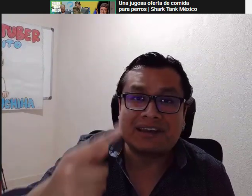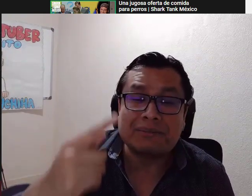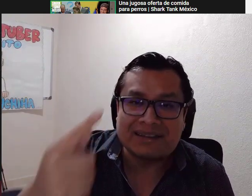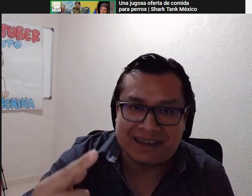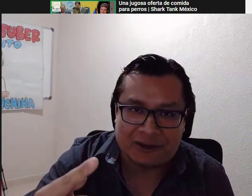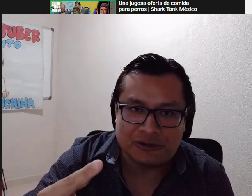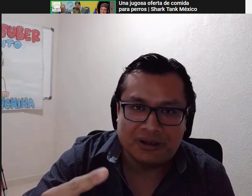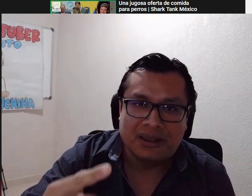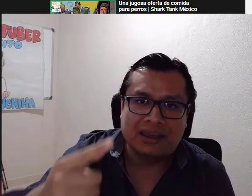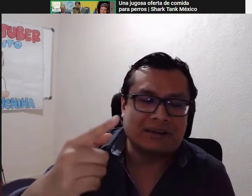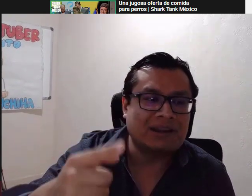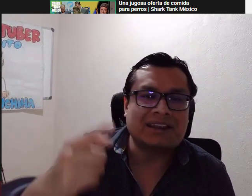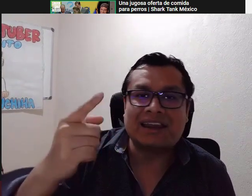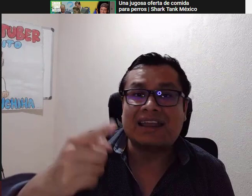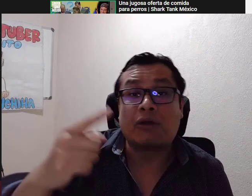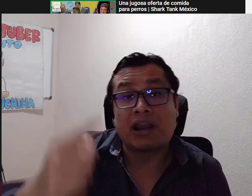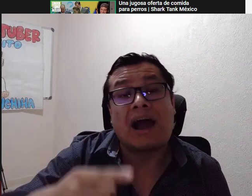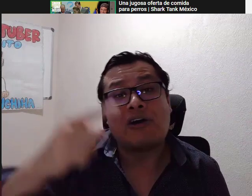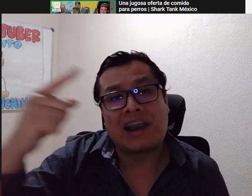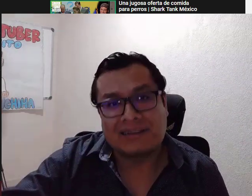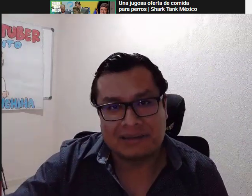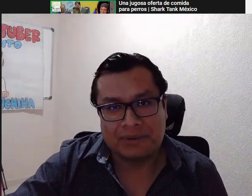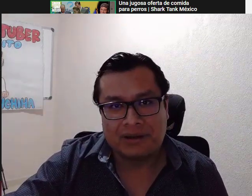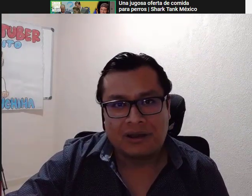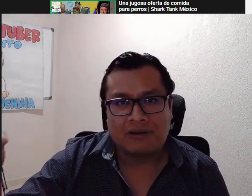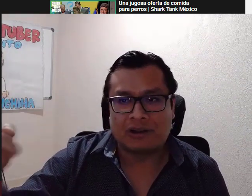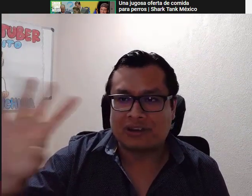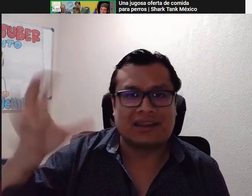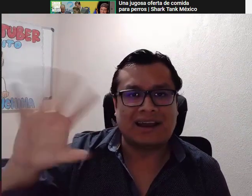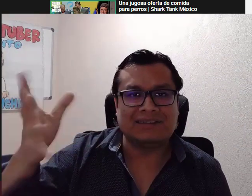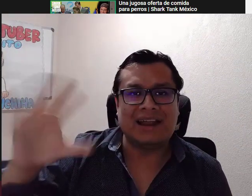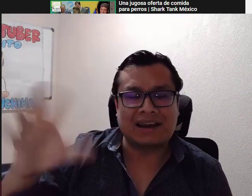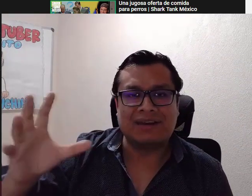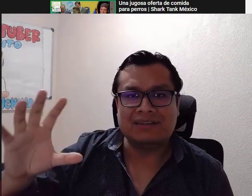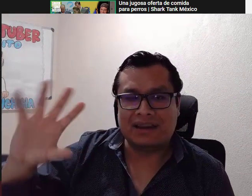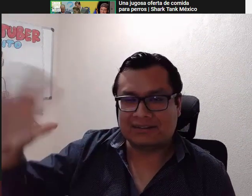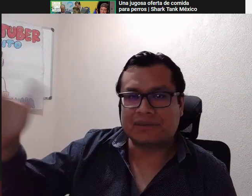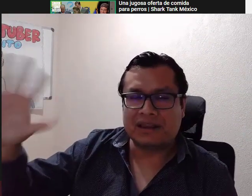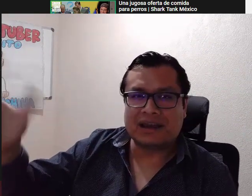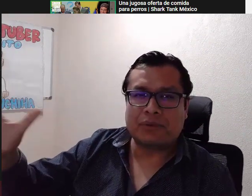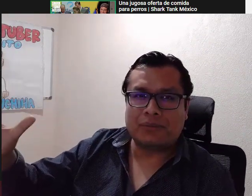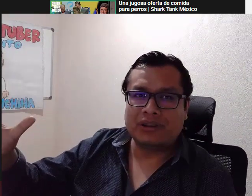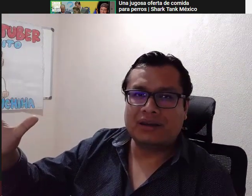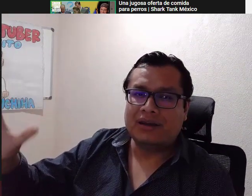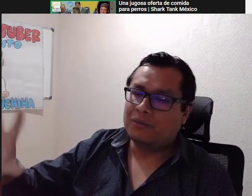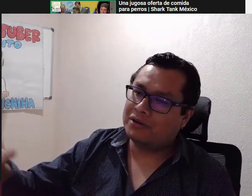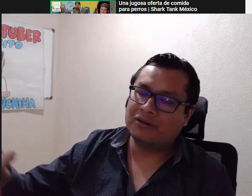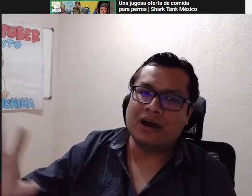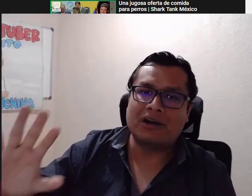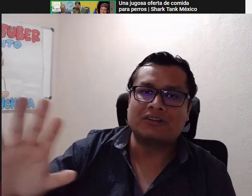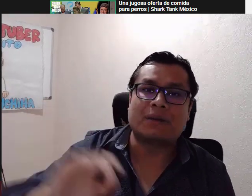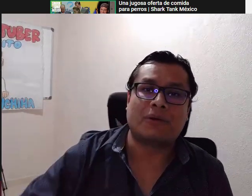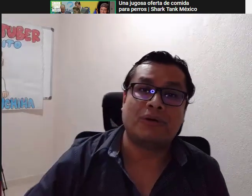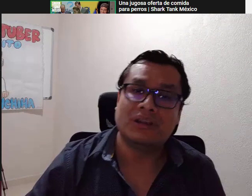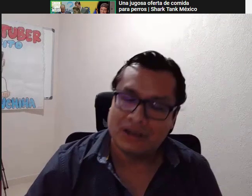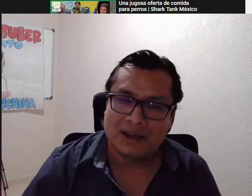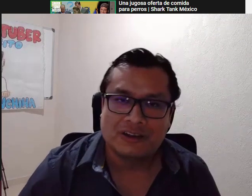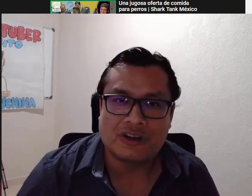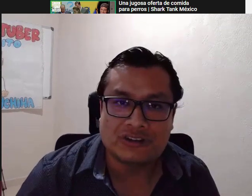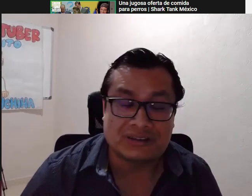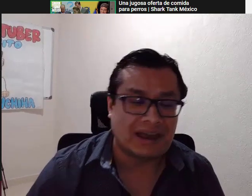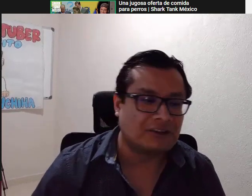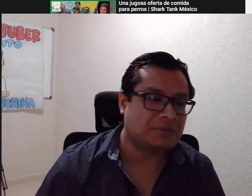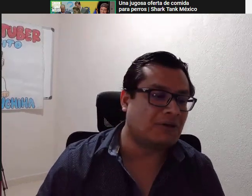se va a hacer más caso y se van a tener que adecuar ahora la CEP. Cuando tendría que ser al revés, la CEP tendría que proponer. Pues no, ahora los que proponen